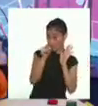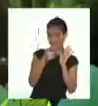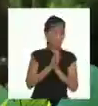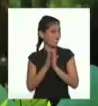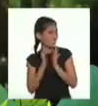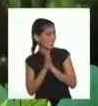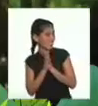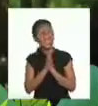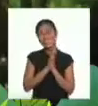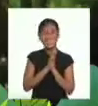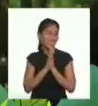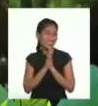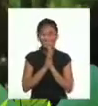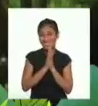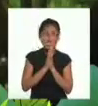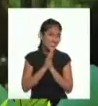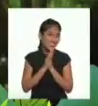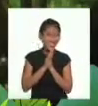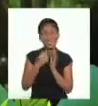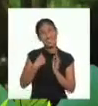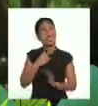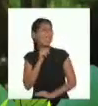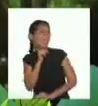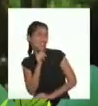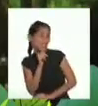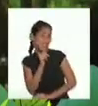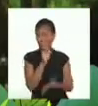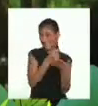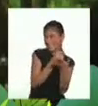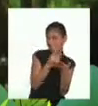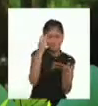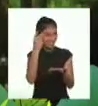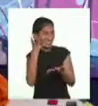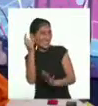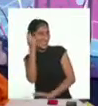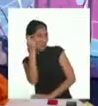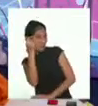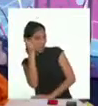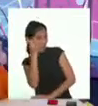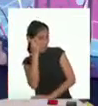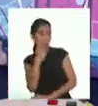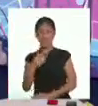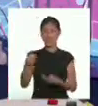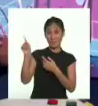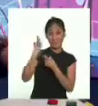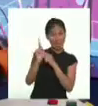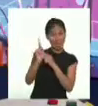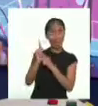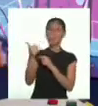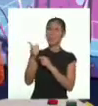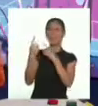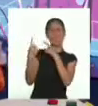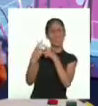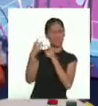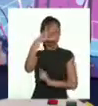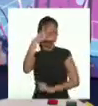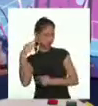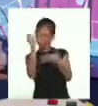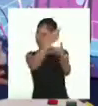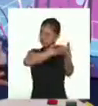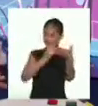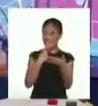comunidad? ¡Sí! ¡A mí no me siento tan preparado para escribirla! ¿Qué te parece si llamamos a nuestro súper aliado